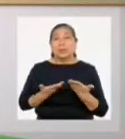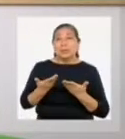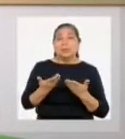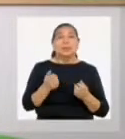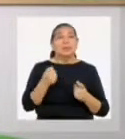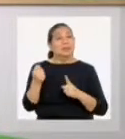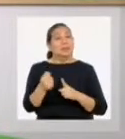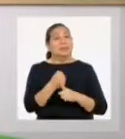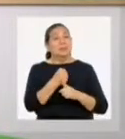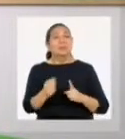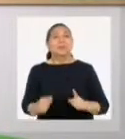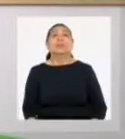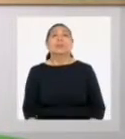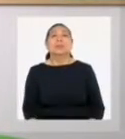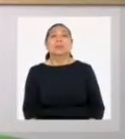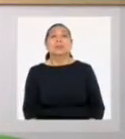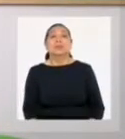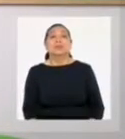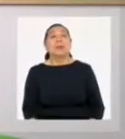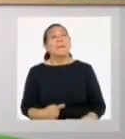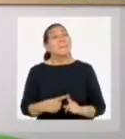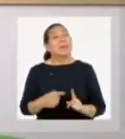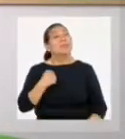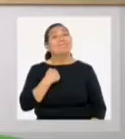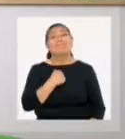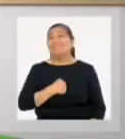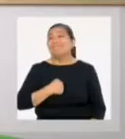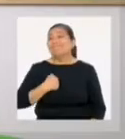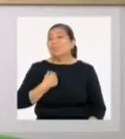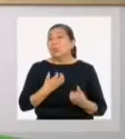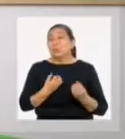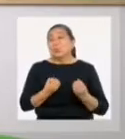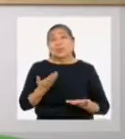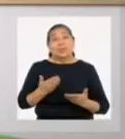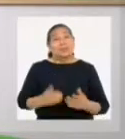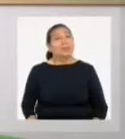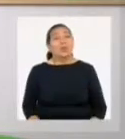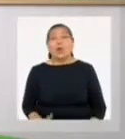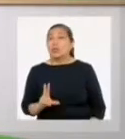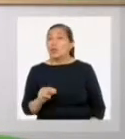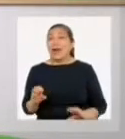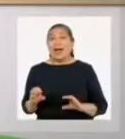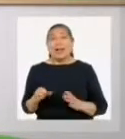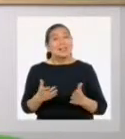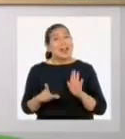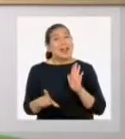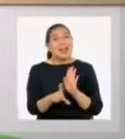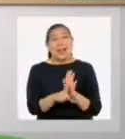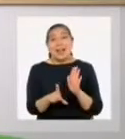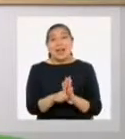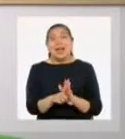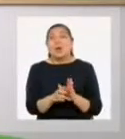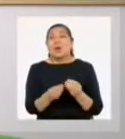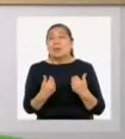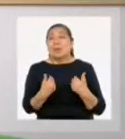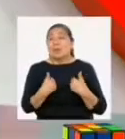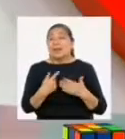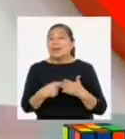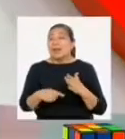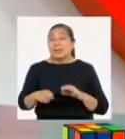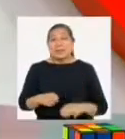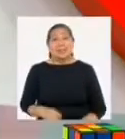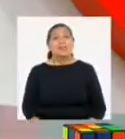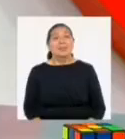situaciones de violencia. Lastimosamente, muchas veces no se aplican las leyes como se